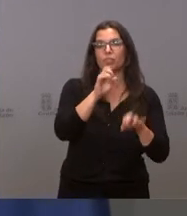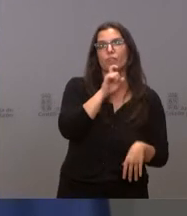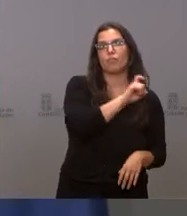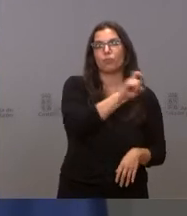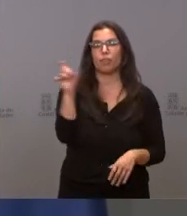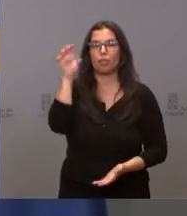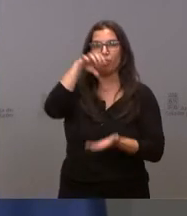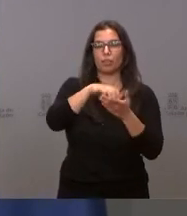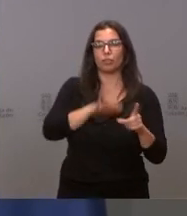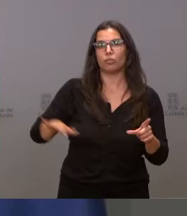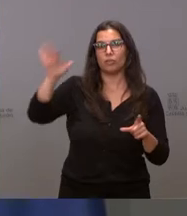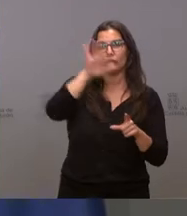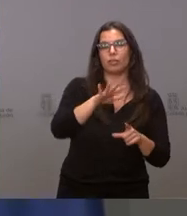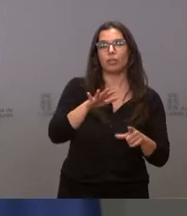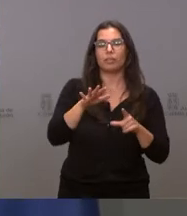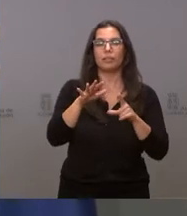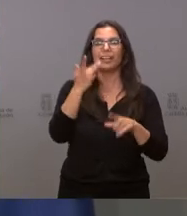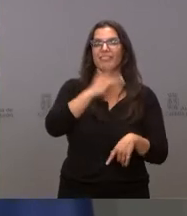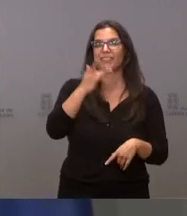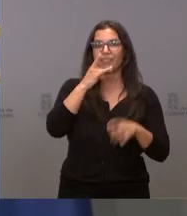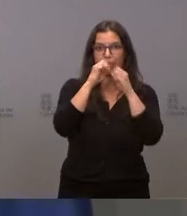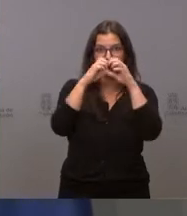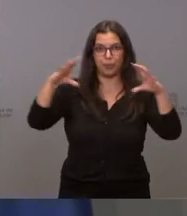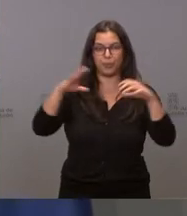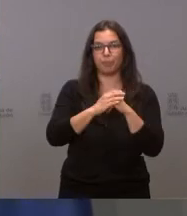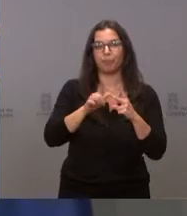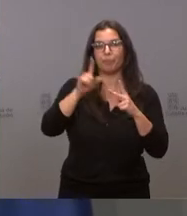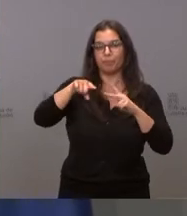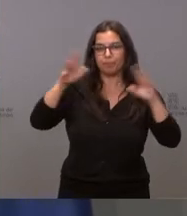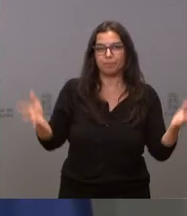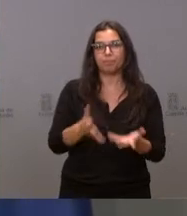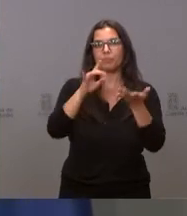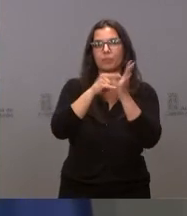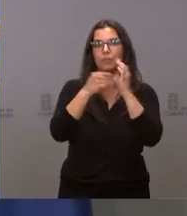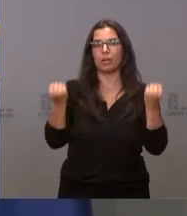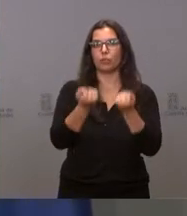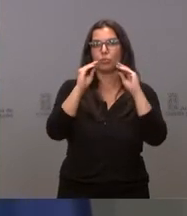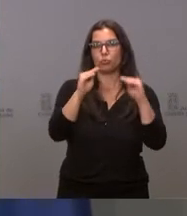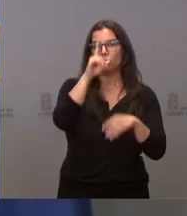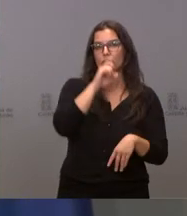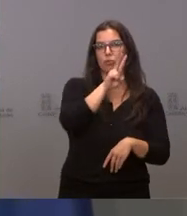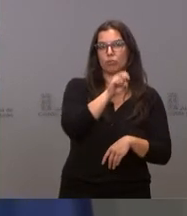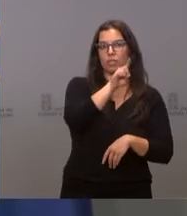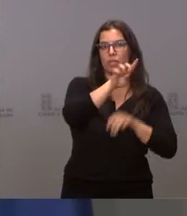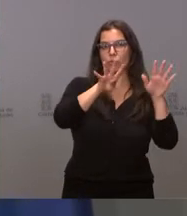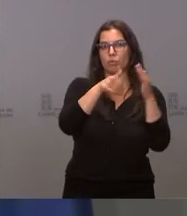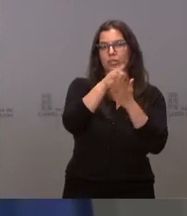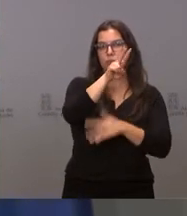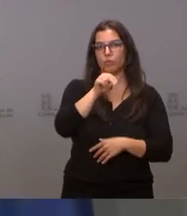Centro Nacional del Vidrio y al impulso de su Plan de Actuación 2019-2022.